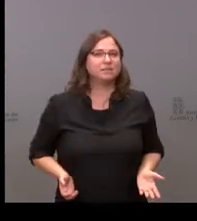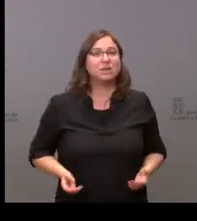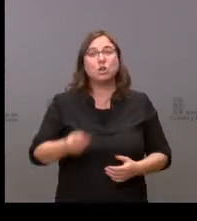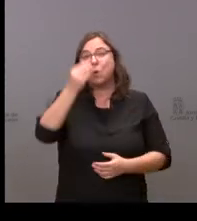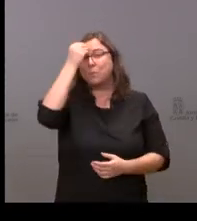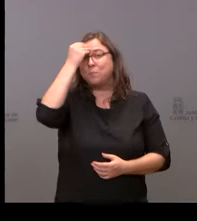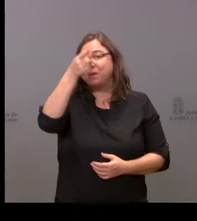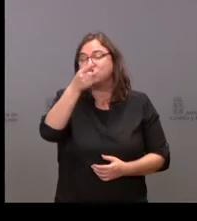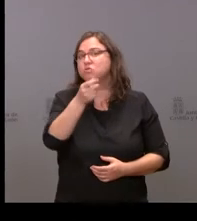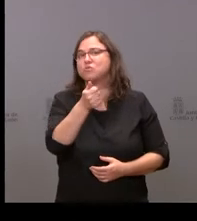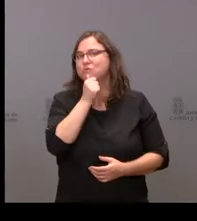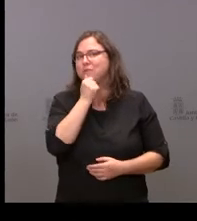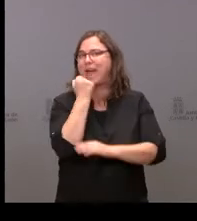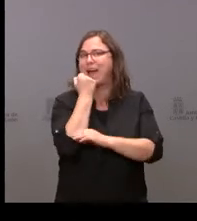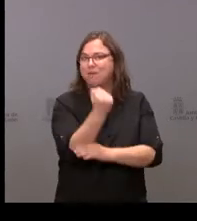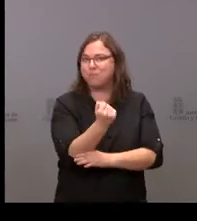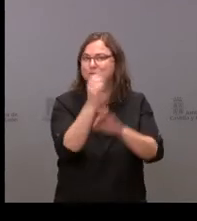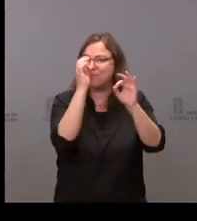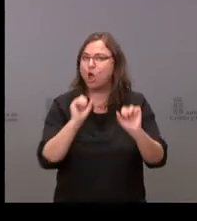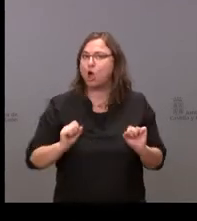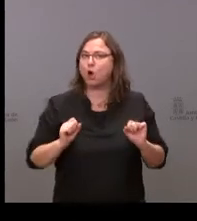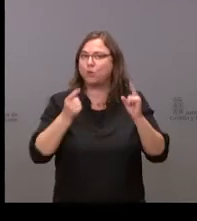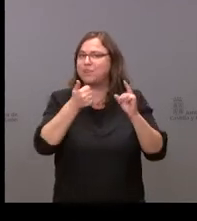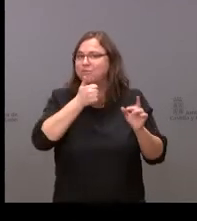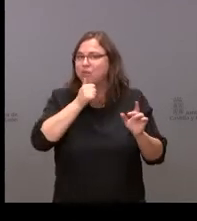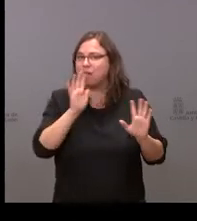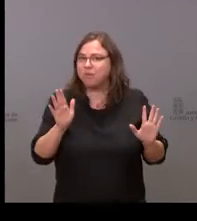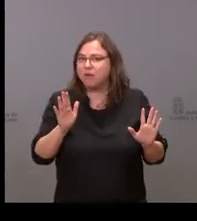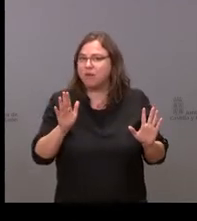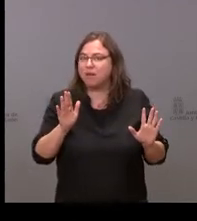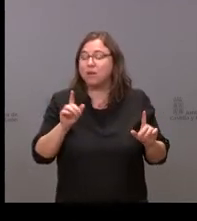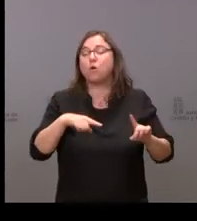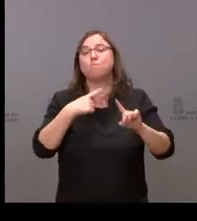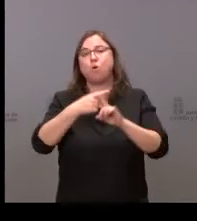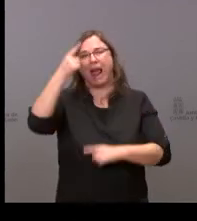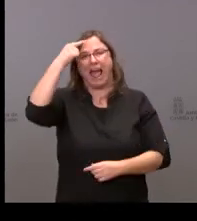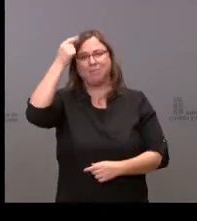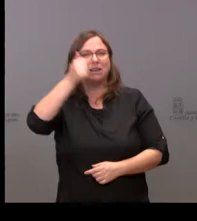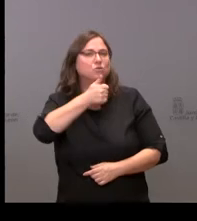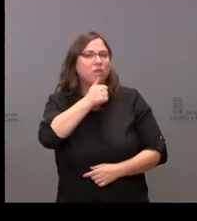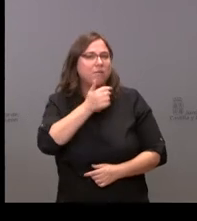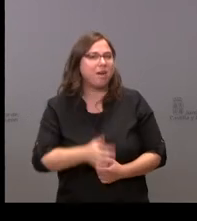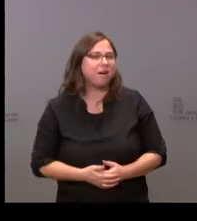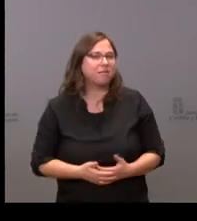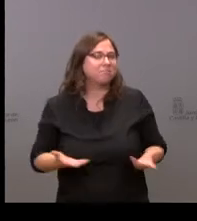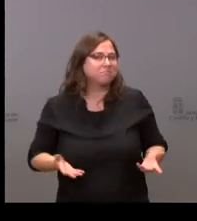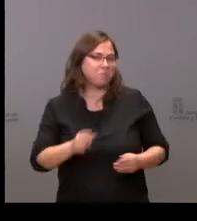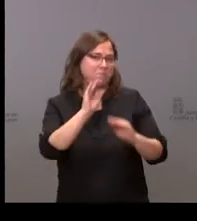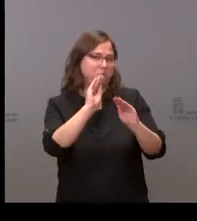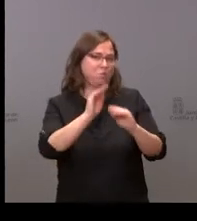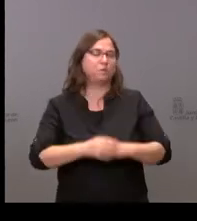palabras que aún no tienen el apoyo explícito de Por Ávila y que esperan esa negociación con este mimbre.